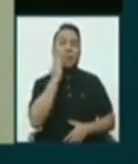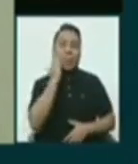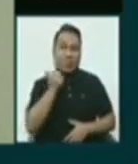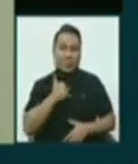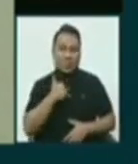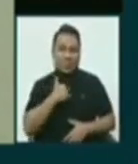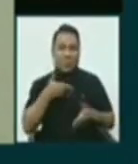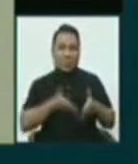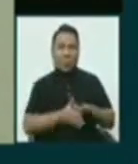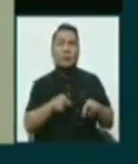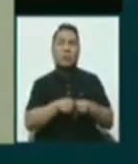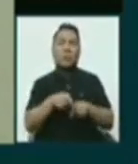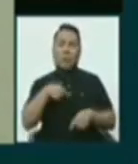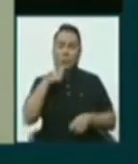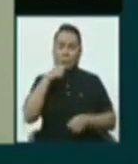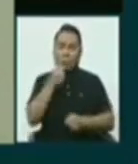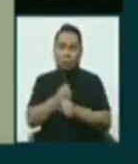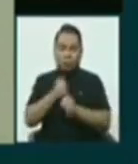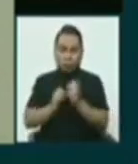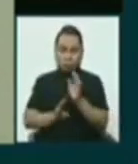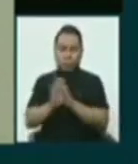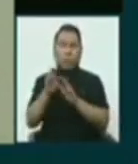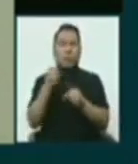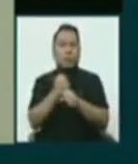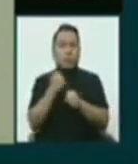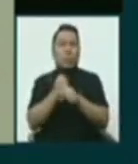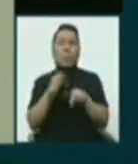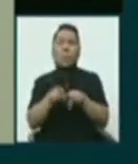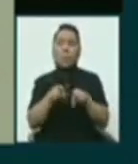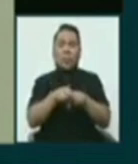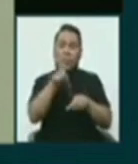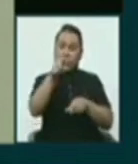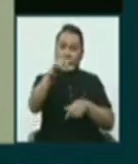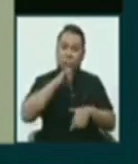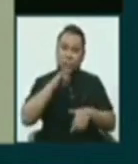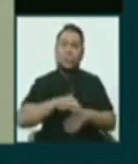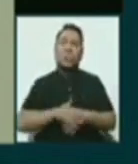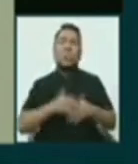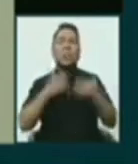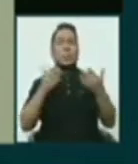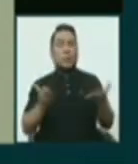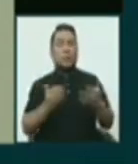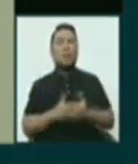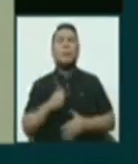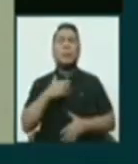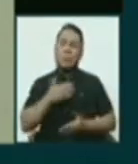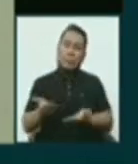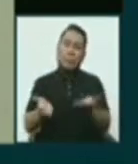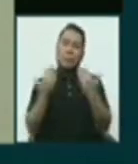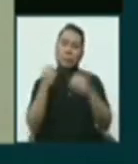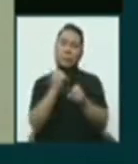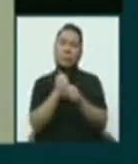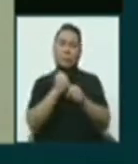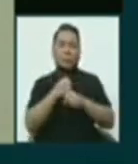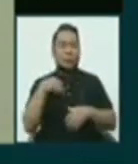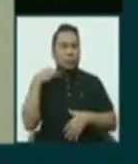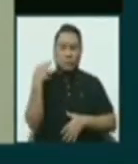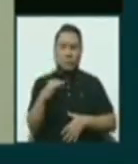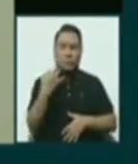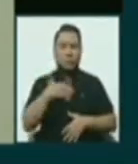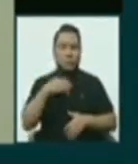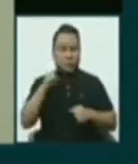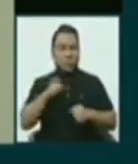mujer emprendedora y luchadora al igual que tú. Y entonces vamos a trabajar siempre a